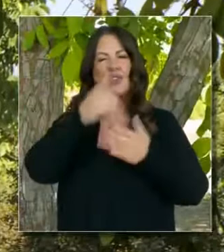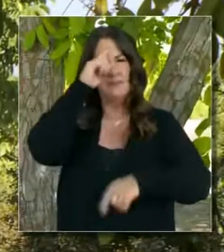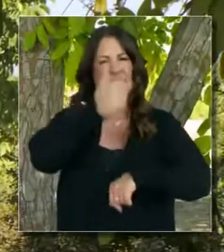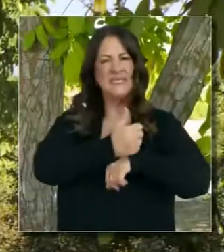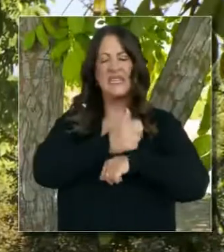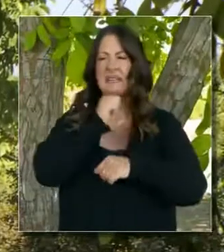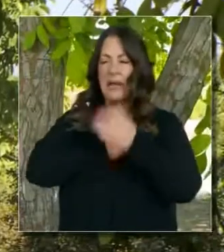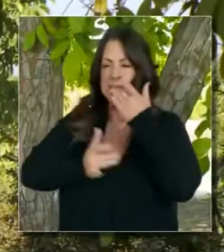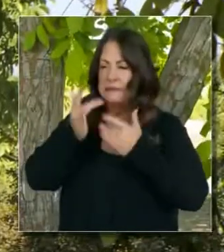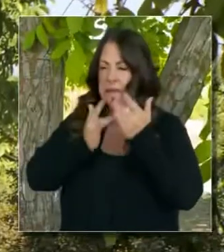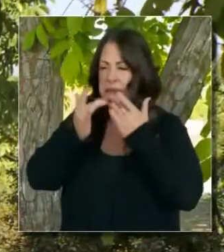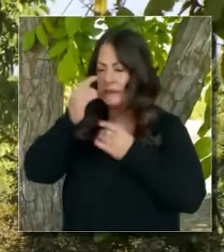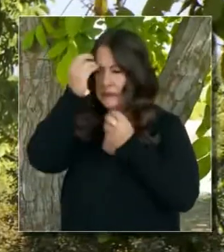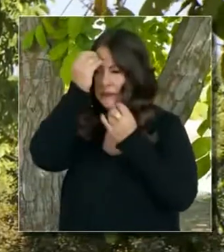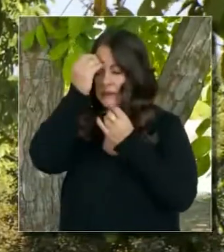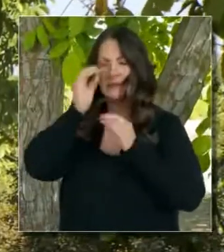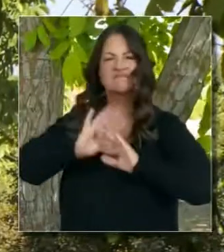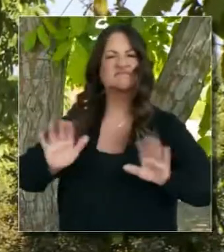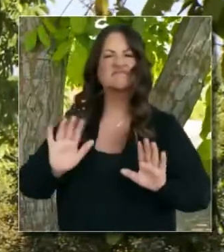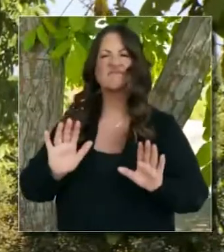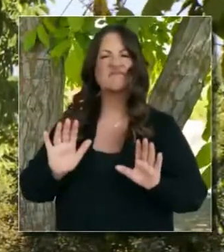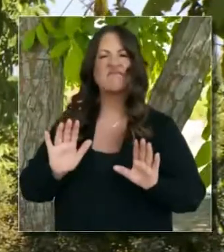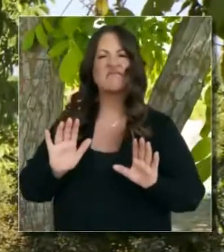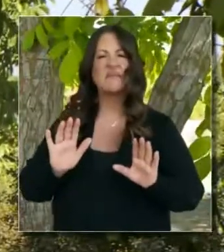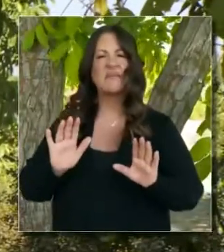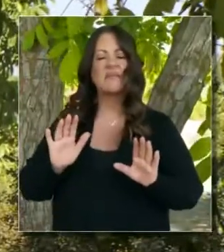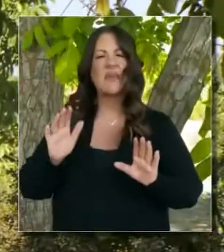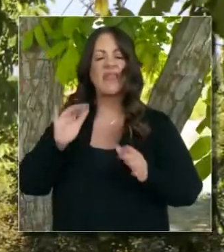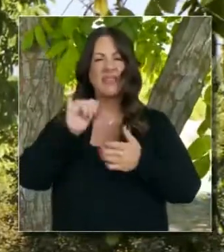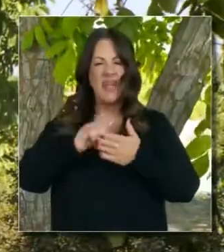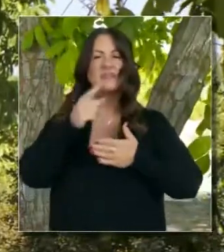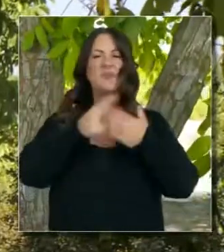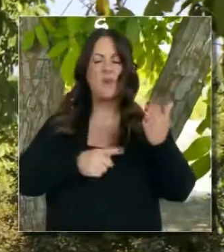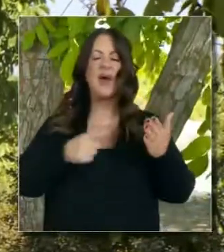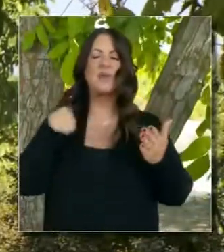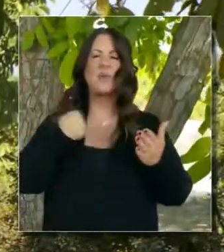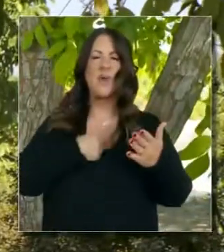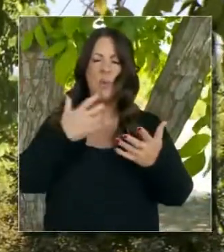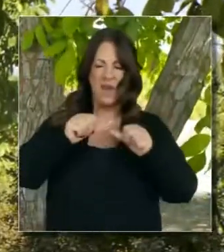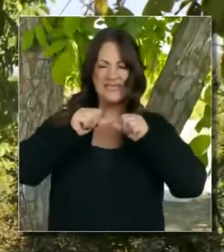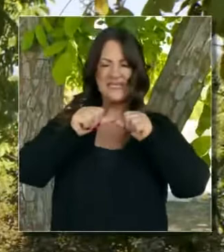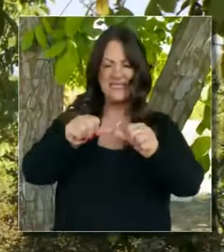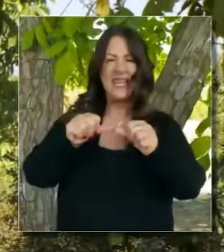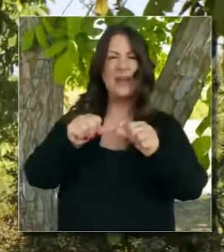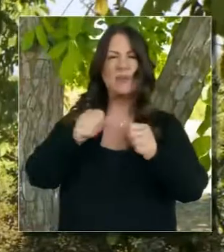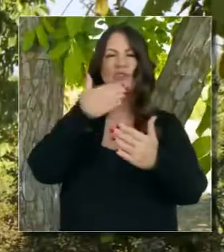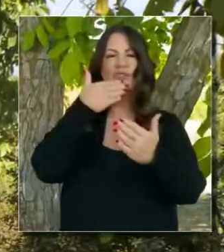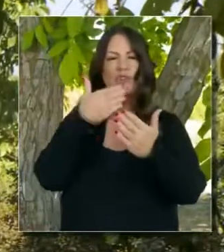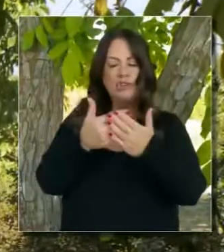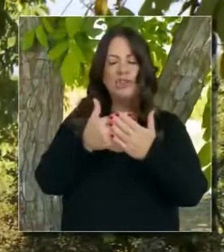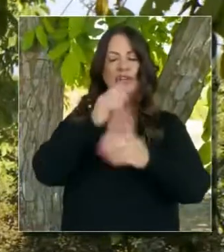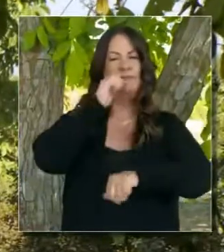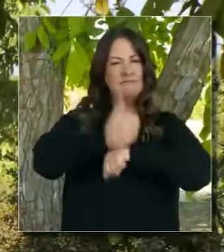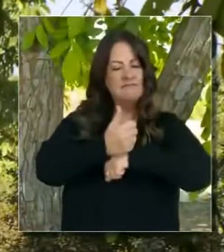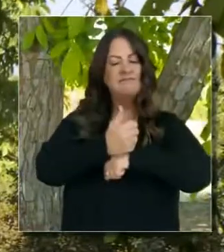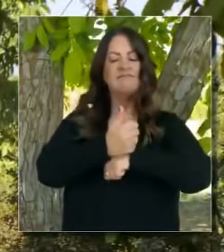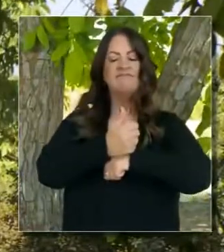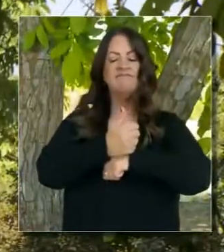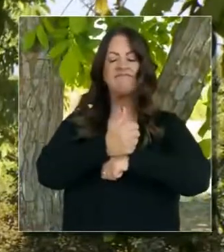Así que es el modo de pensar de abundancia, no el modo de pensar de escasez. Es lo que traemos a esta orden judicial. Un modo de pensar